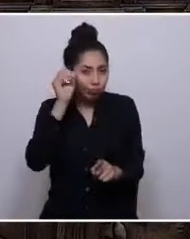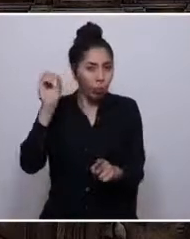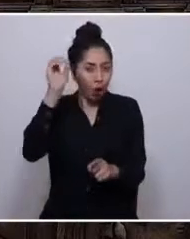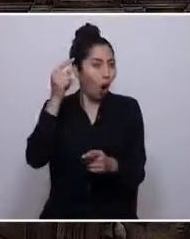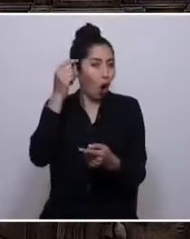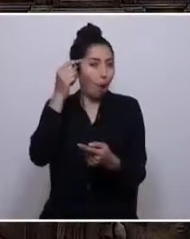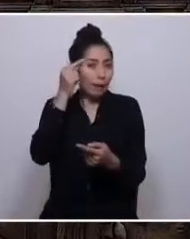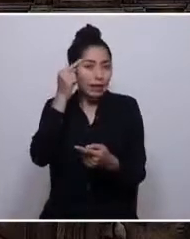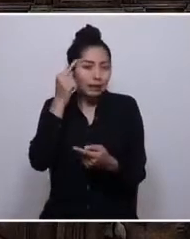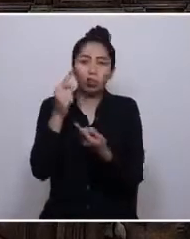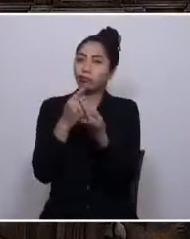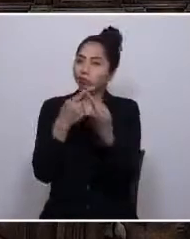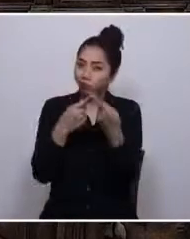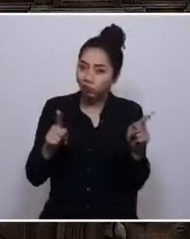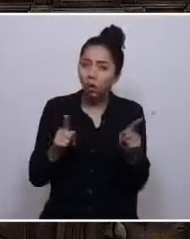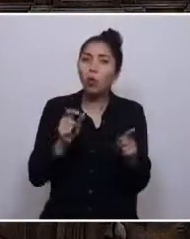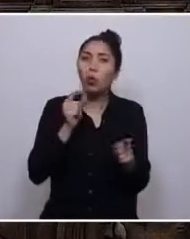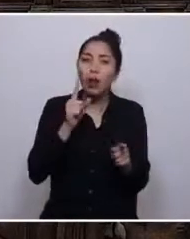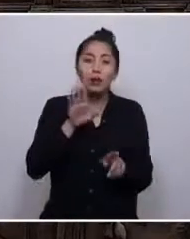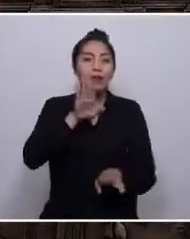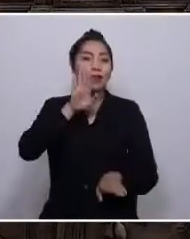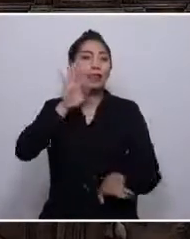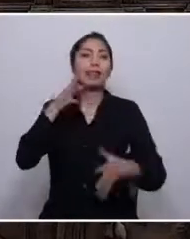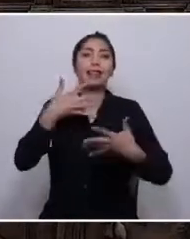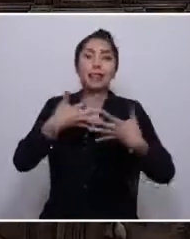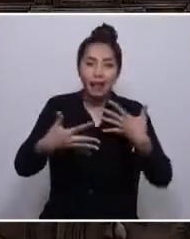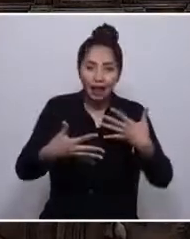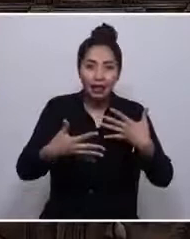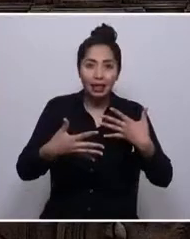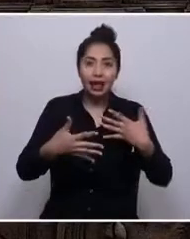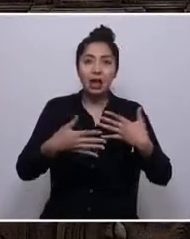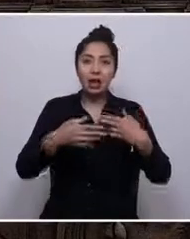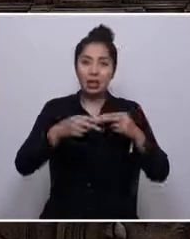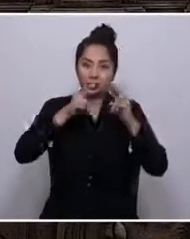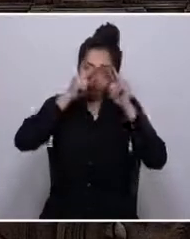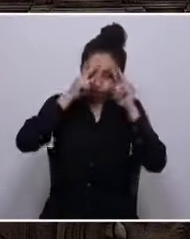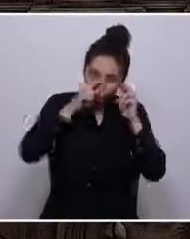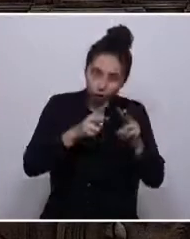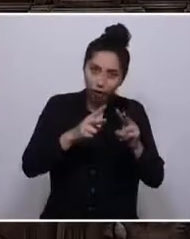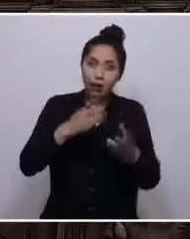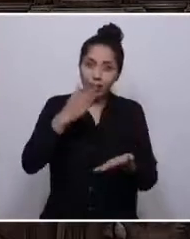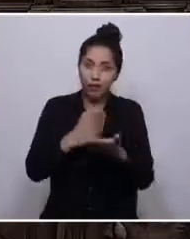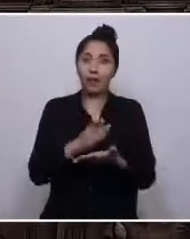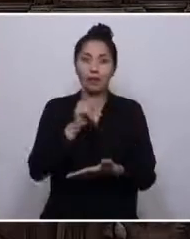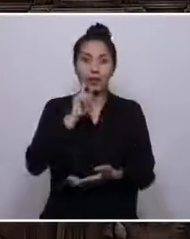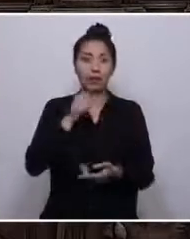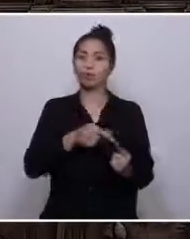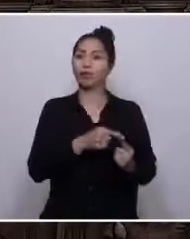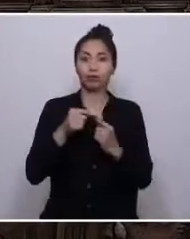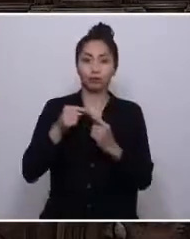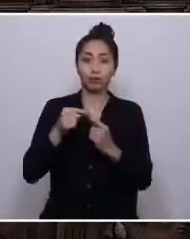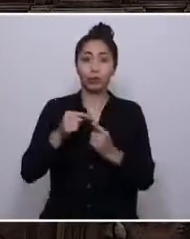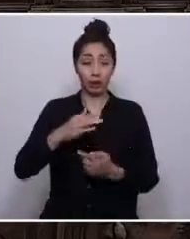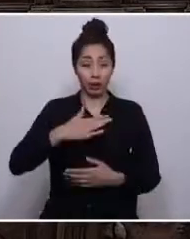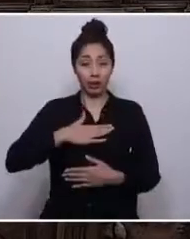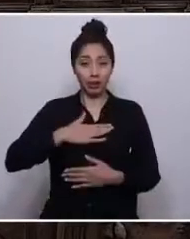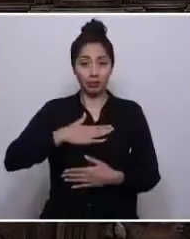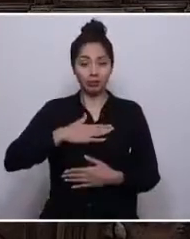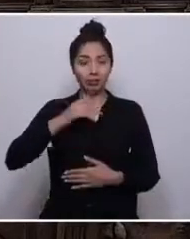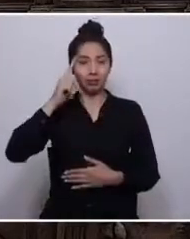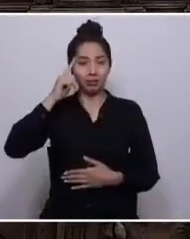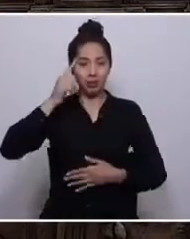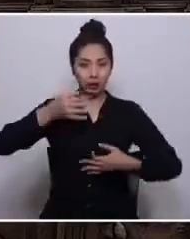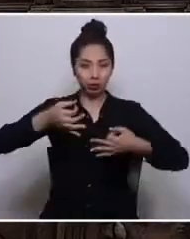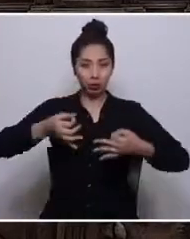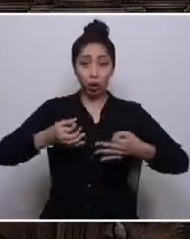integridad, la probidad y la honestidad la que rija. Es mi convicción que en la nueva